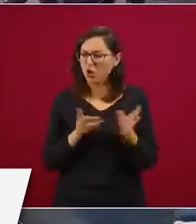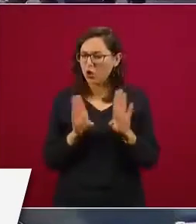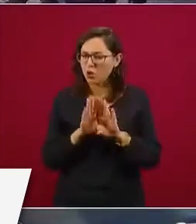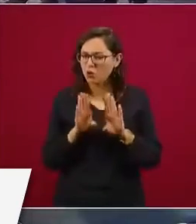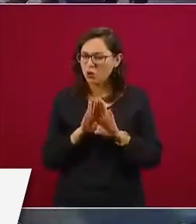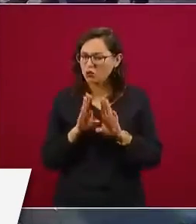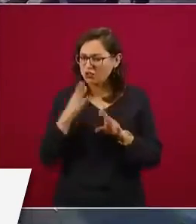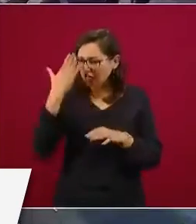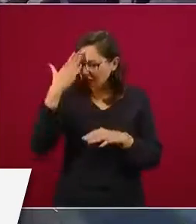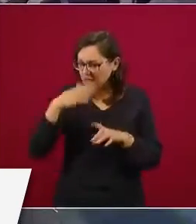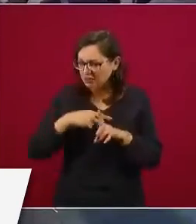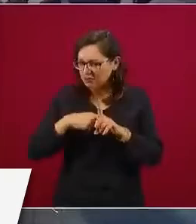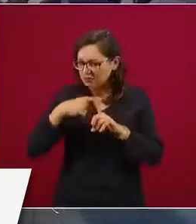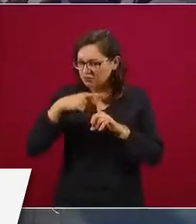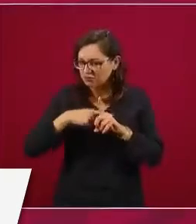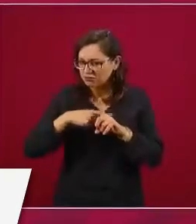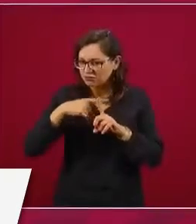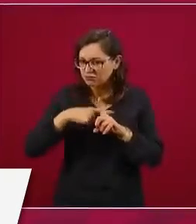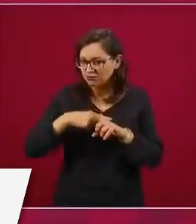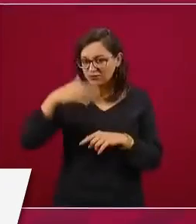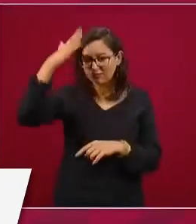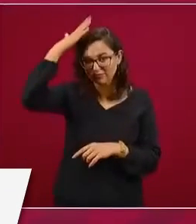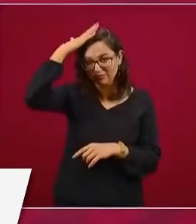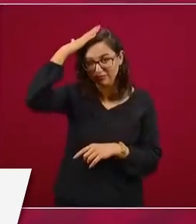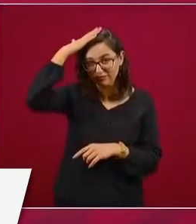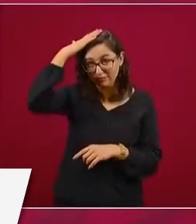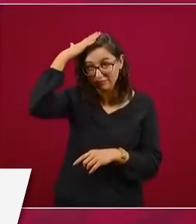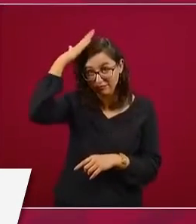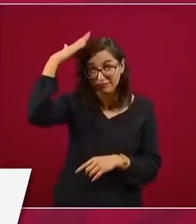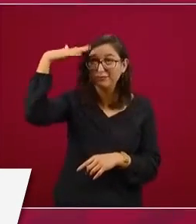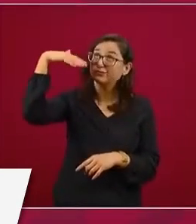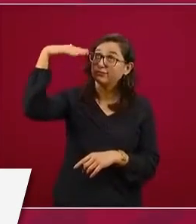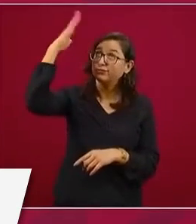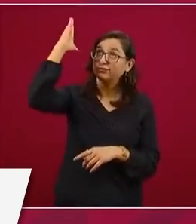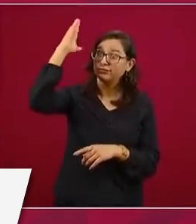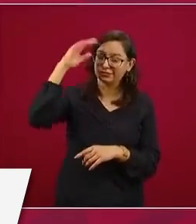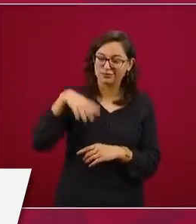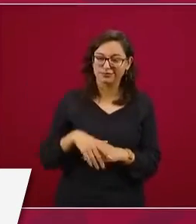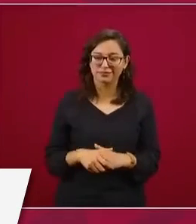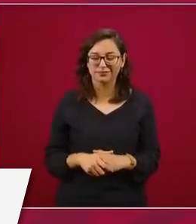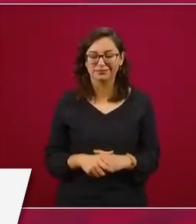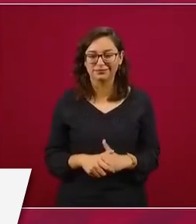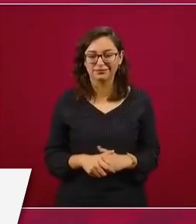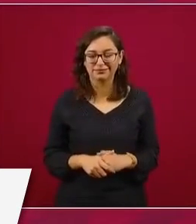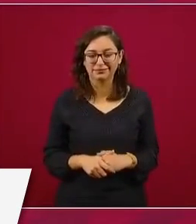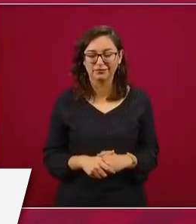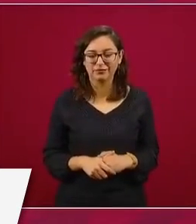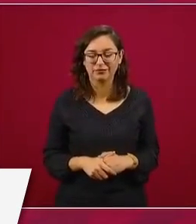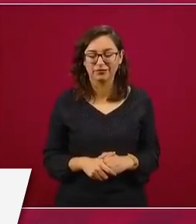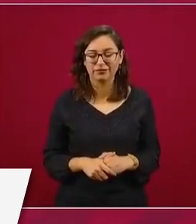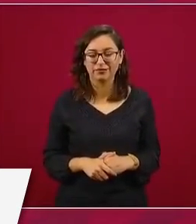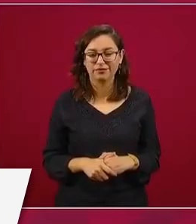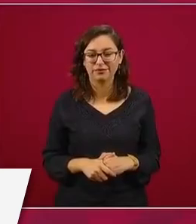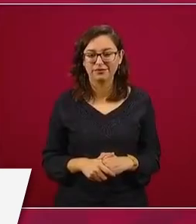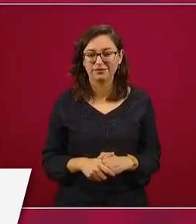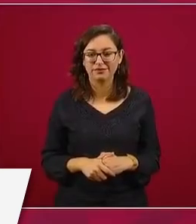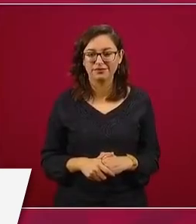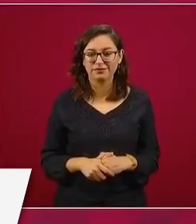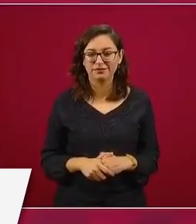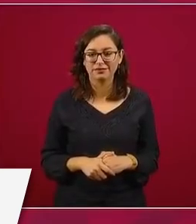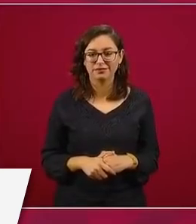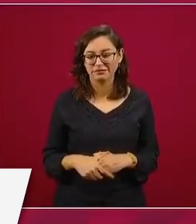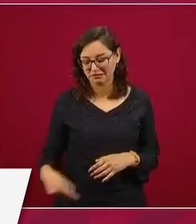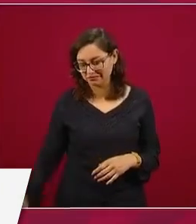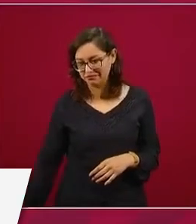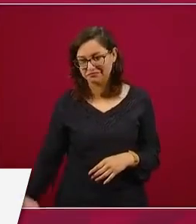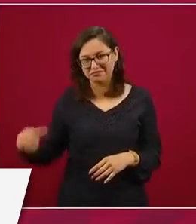de la cabeza al cielo, no del suelo